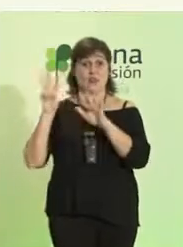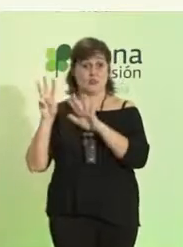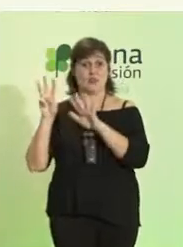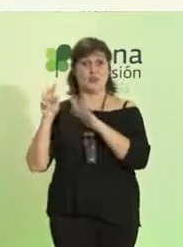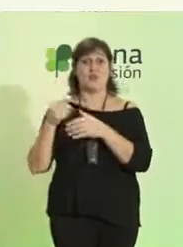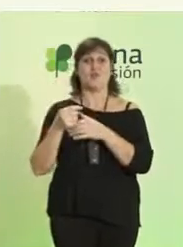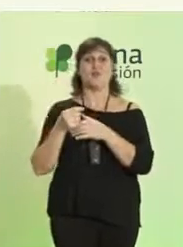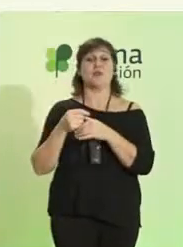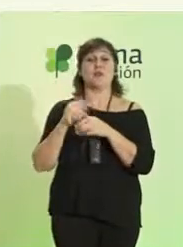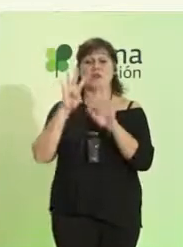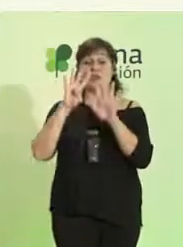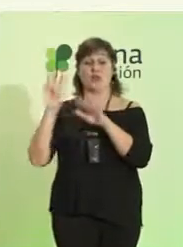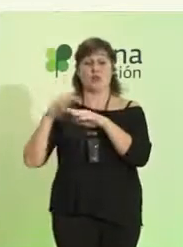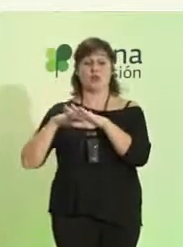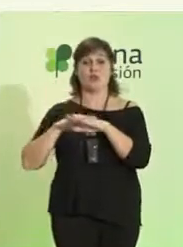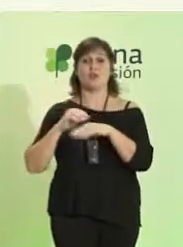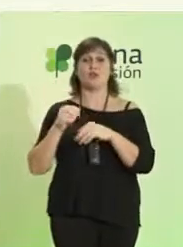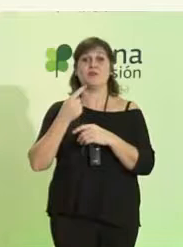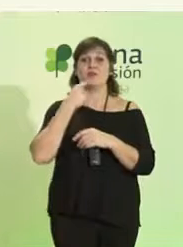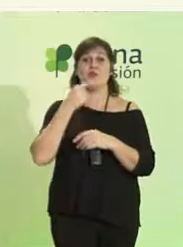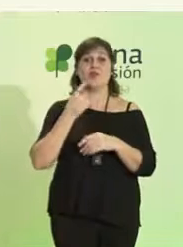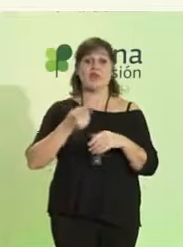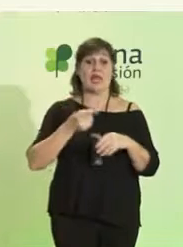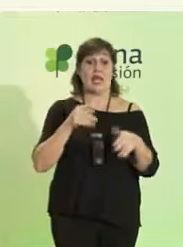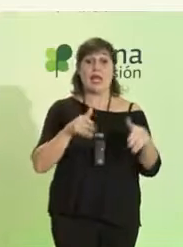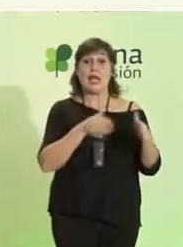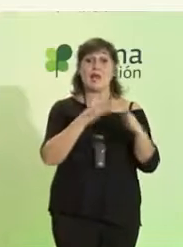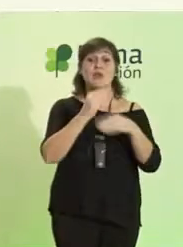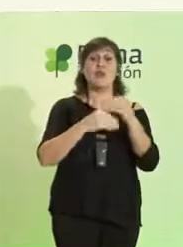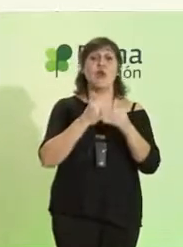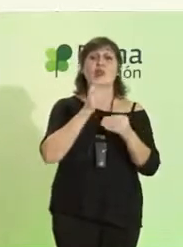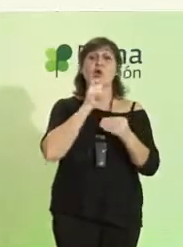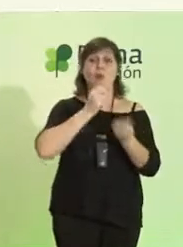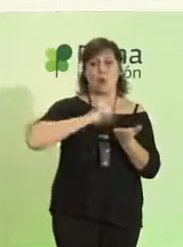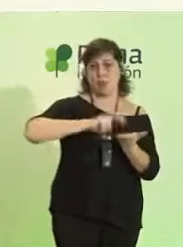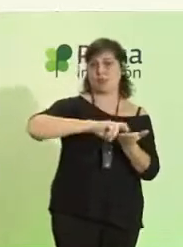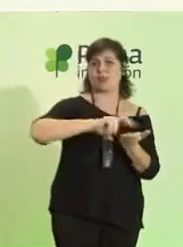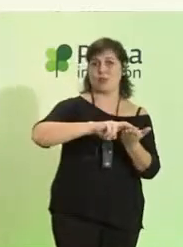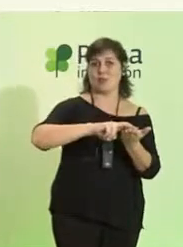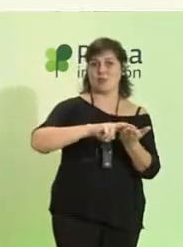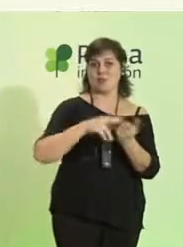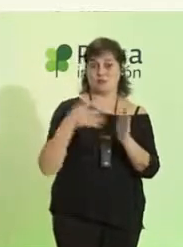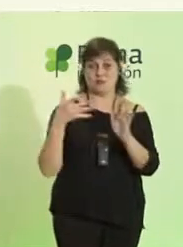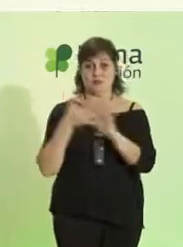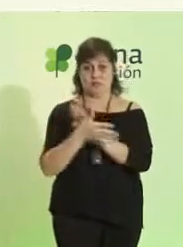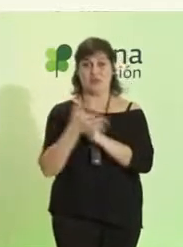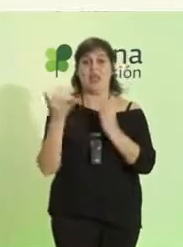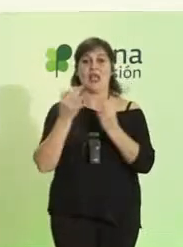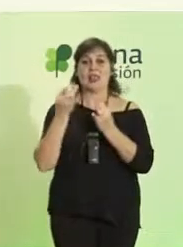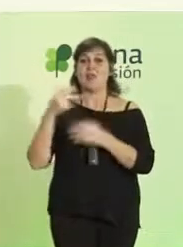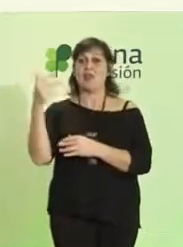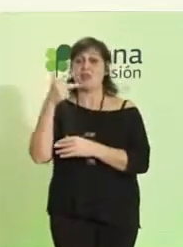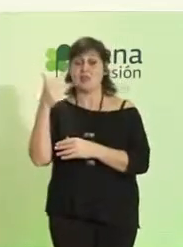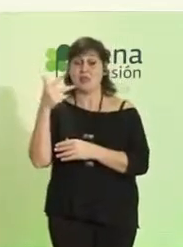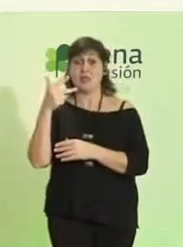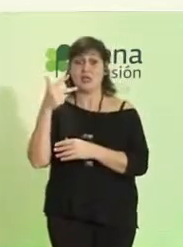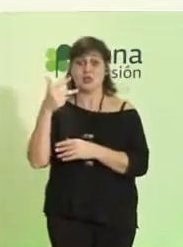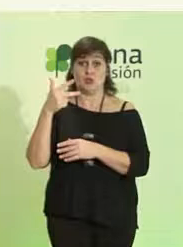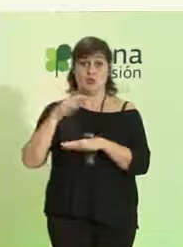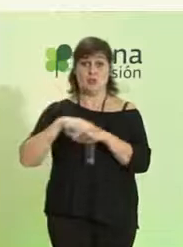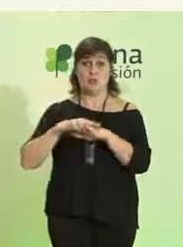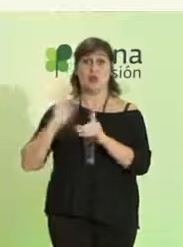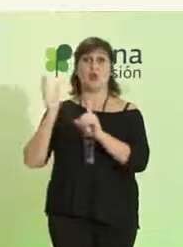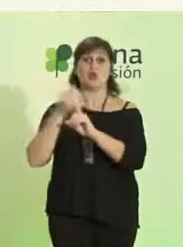y es necesario seguir caminando para seguir asegurando los derechos para que se conviertan en hábitos